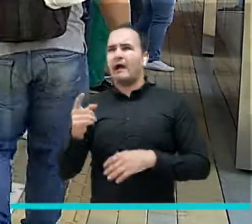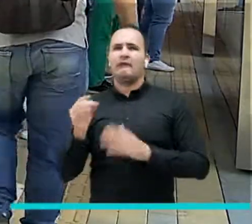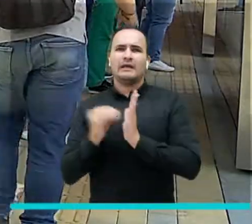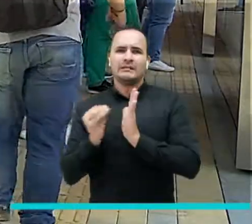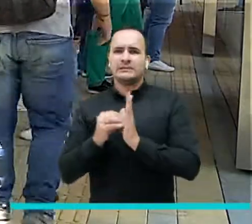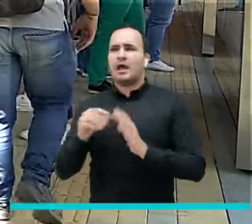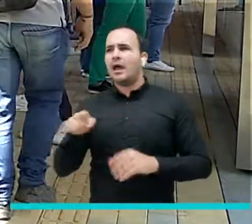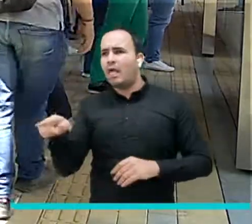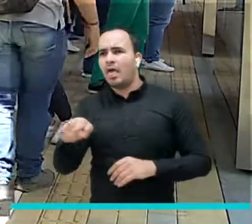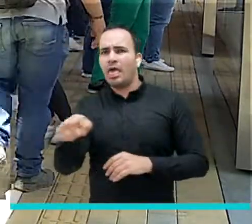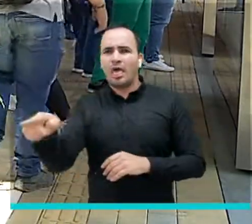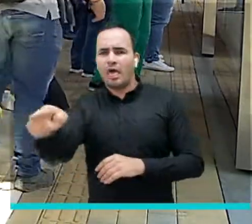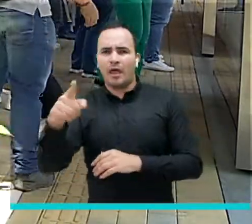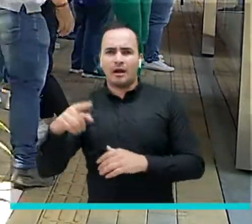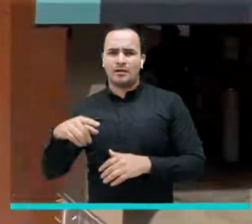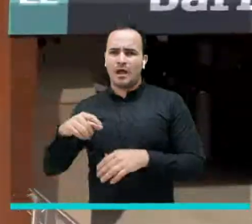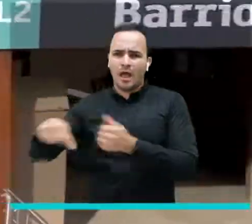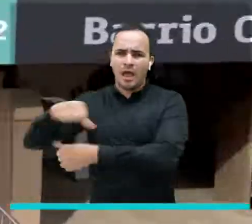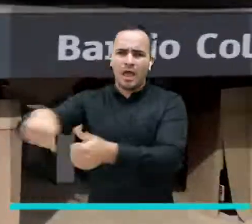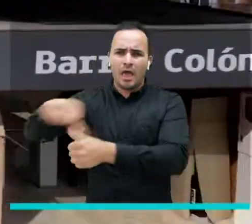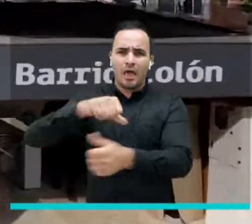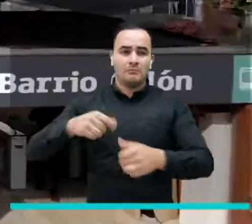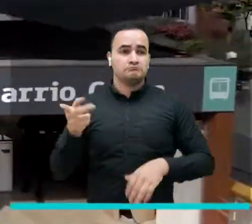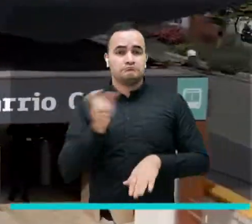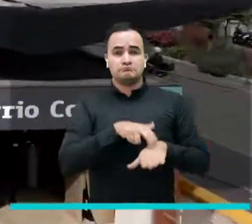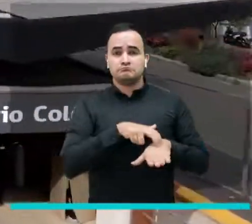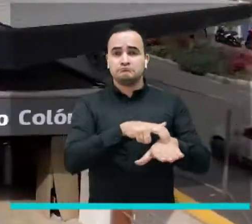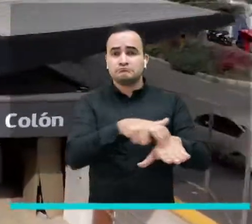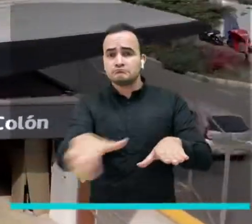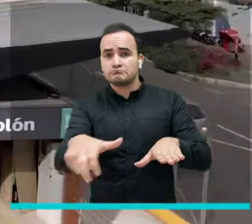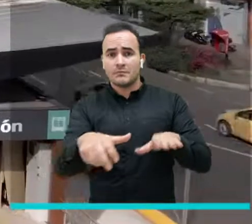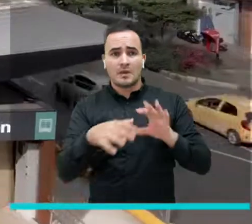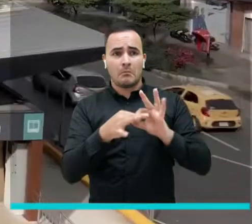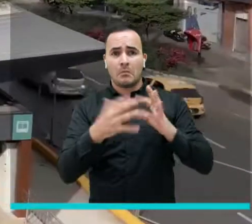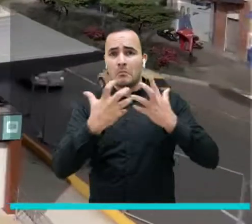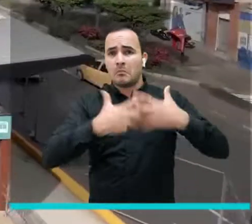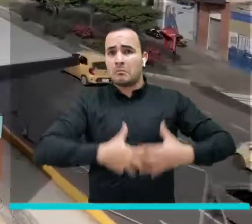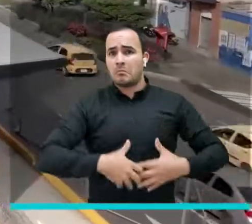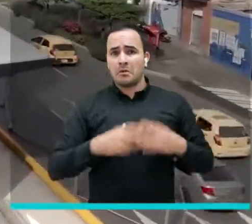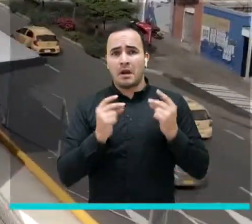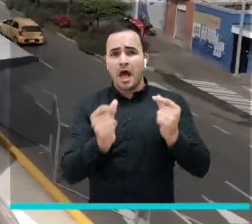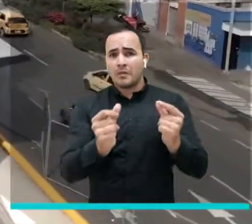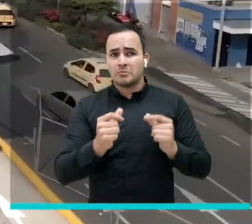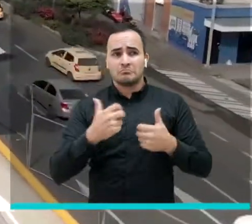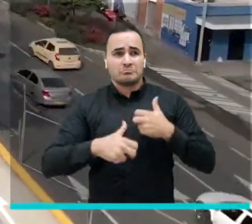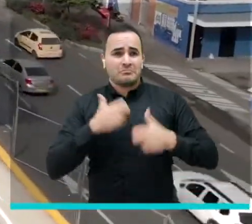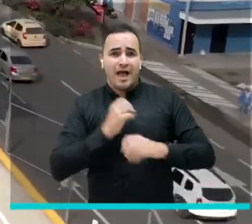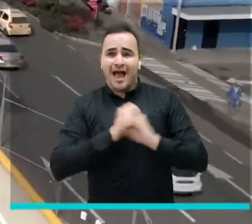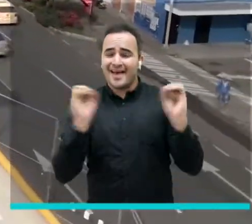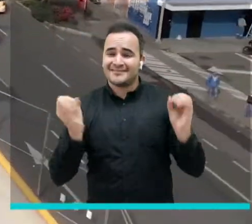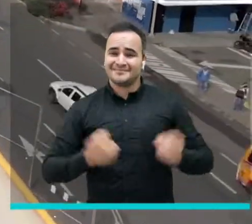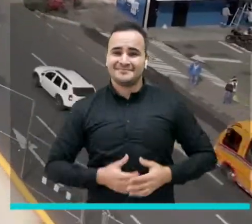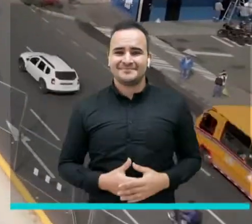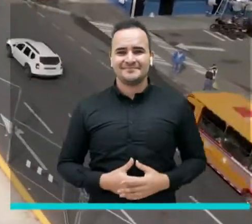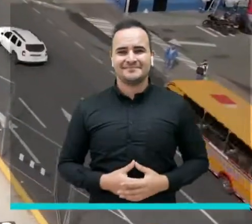cuatro escalones sino pasar la estación al metro club ya sin ningún problema